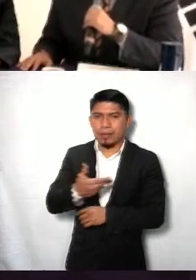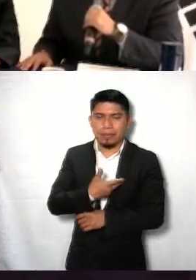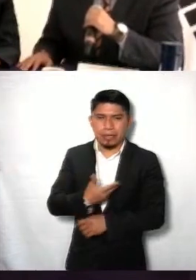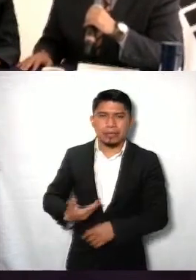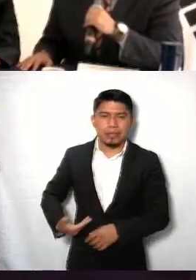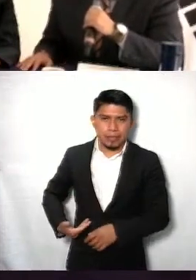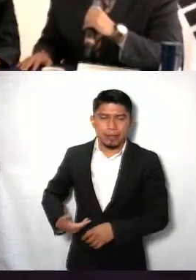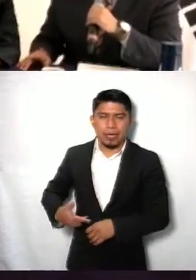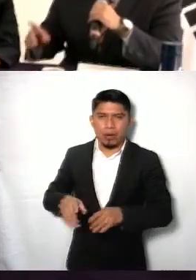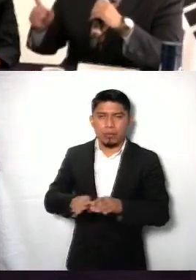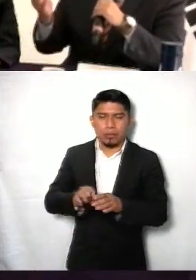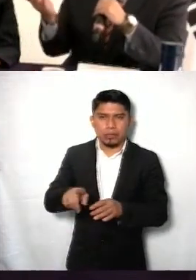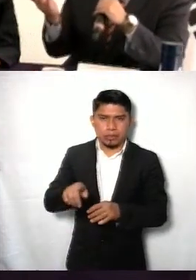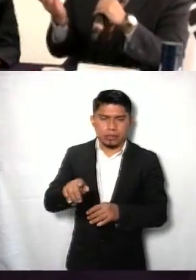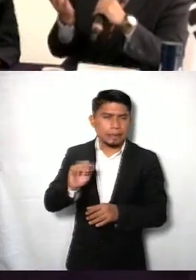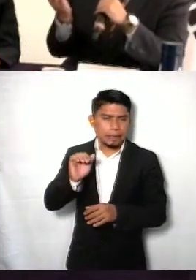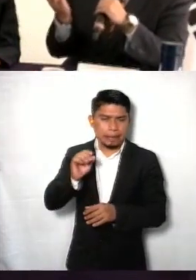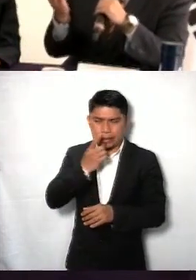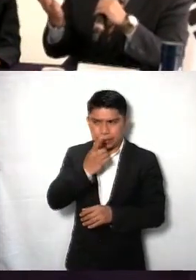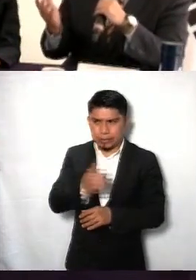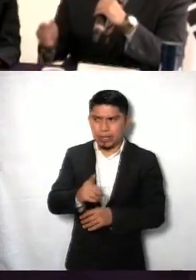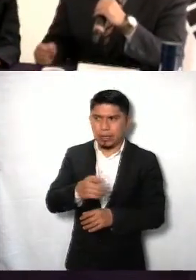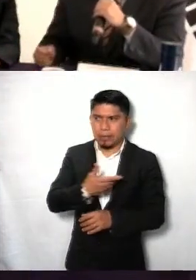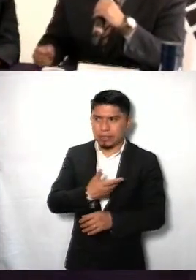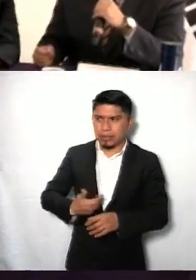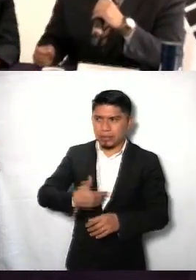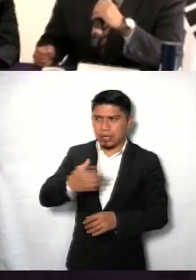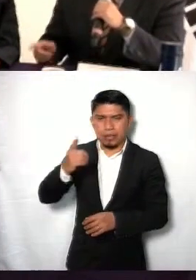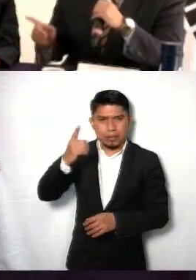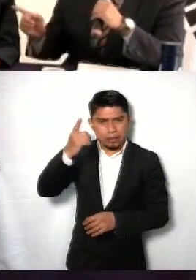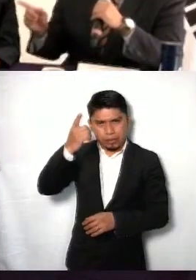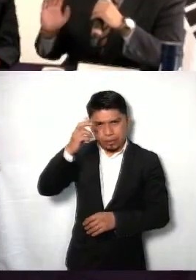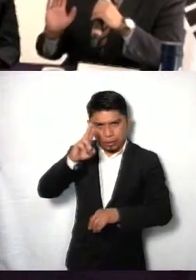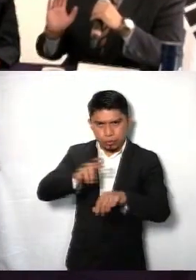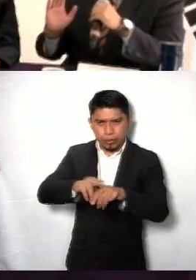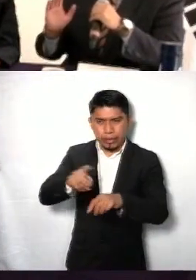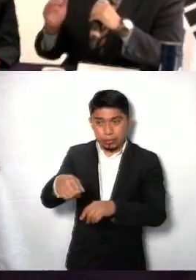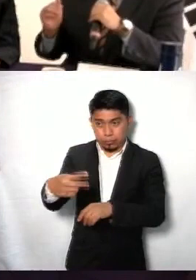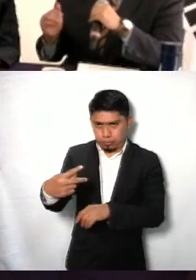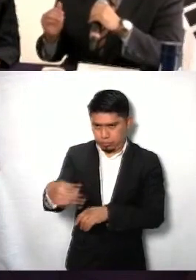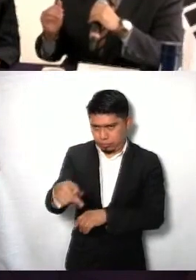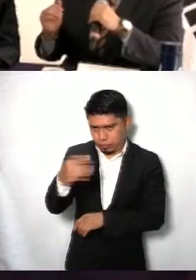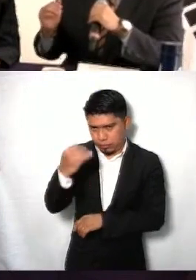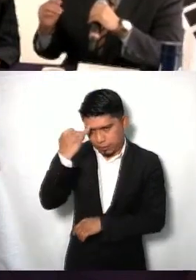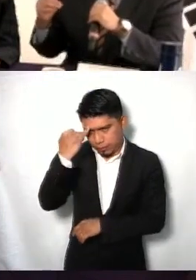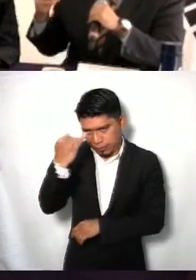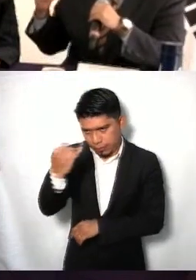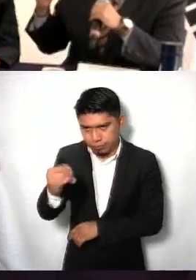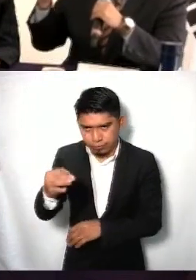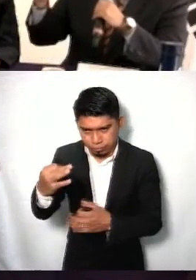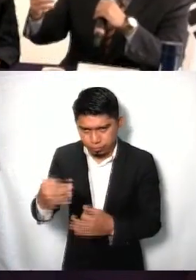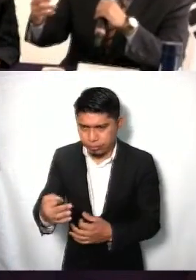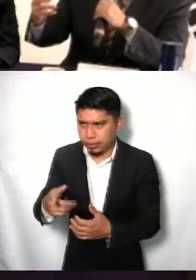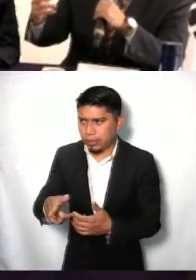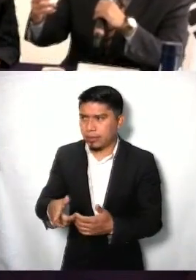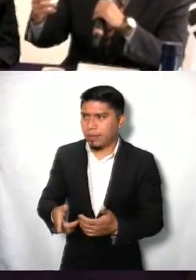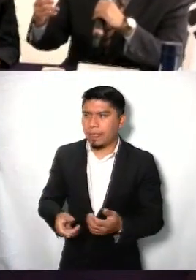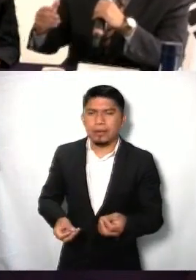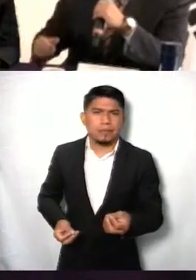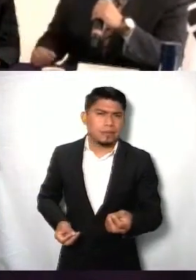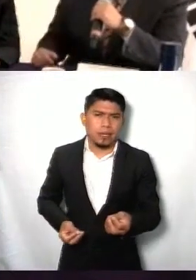presidente, que como también se lo decía el presidente, al director, esta fue su idea original, que saliéramos